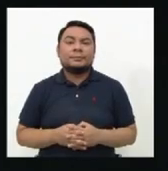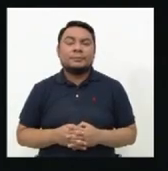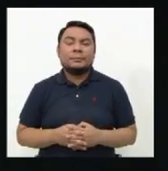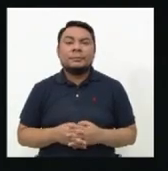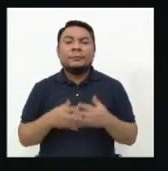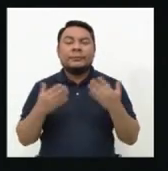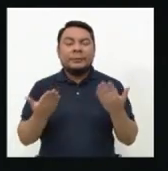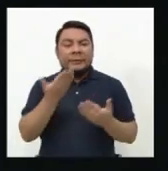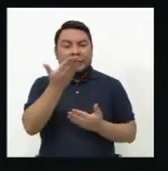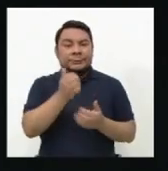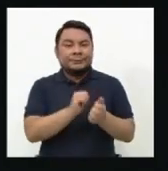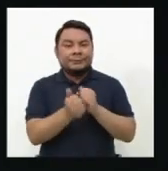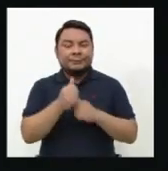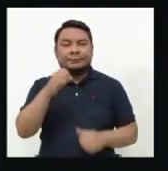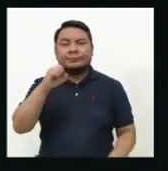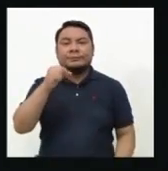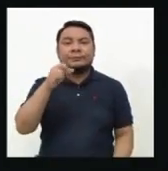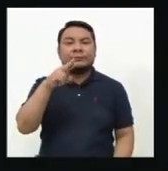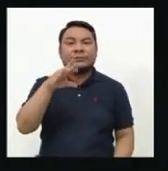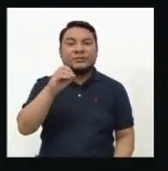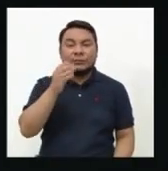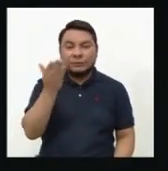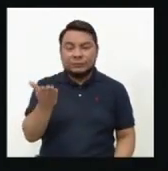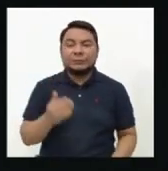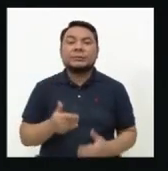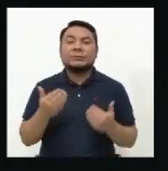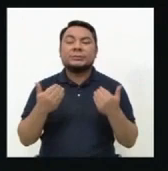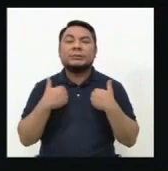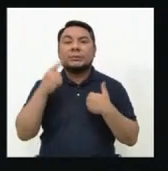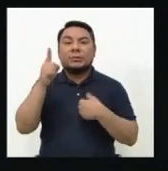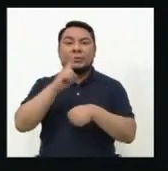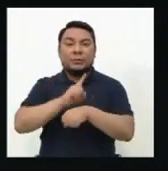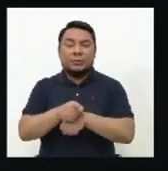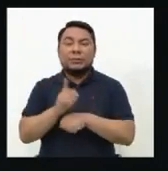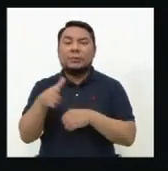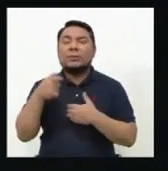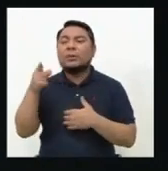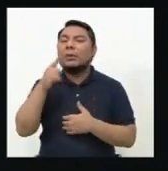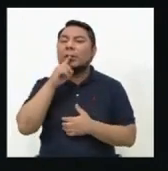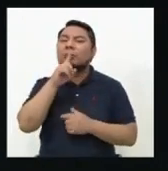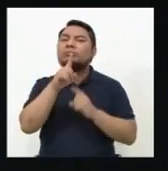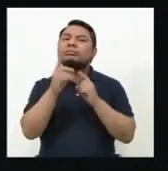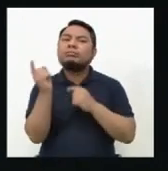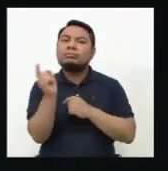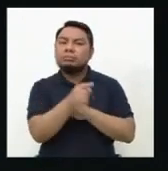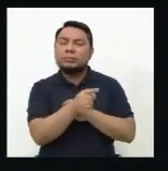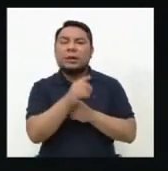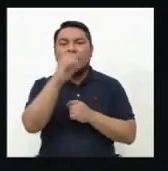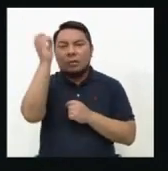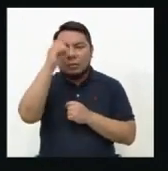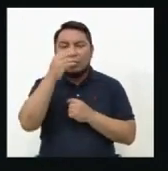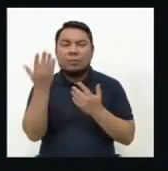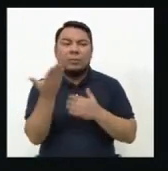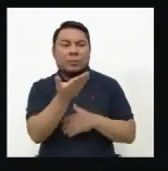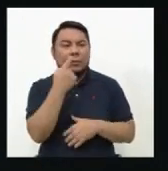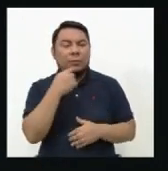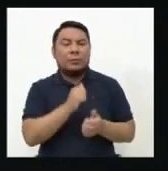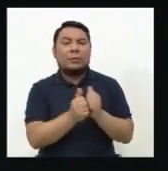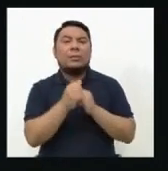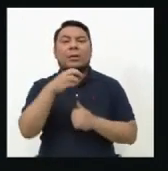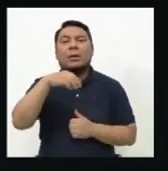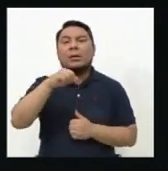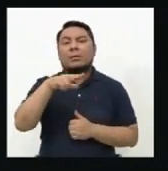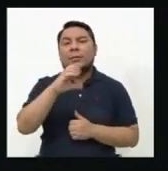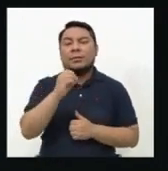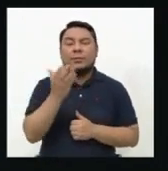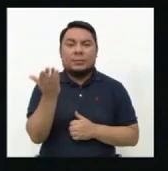Candidato segundo, Sergio Vázquez Coronado, tiene un minuto para formular su réplica al candidato Marco Cordori